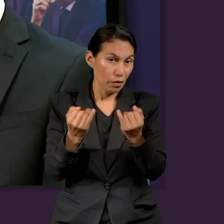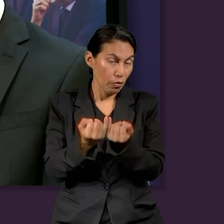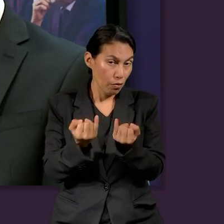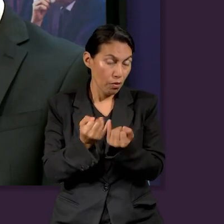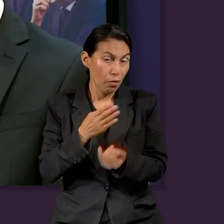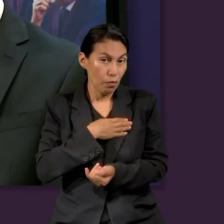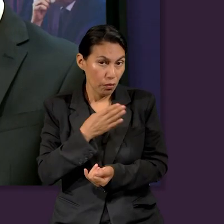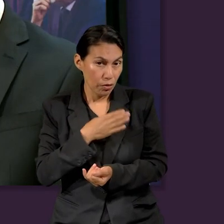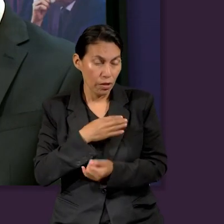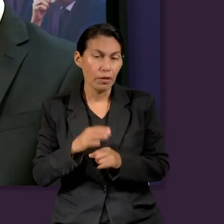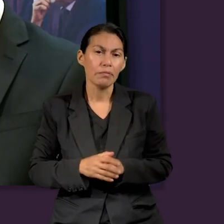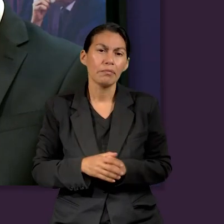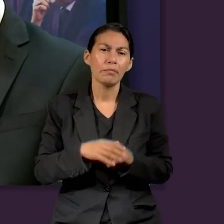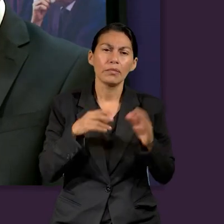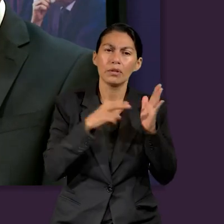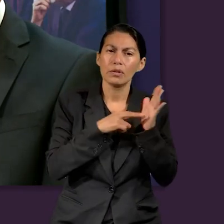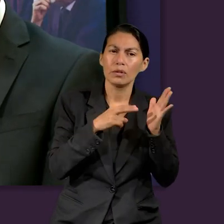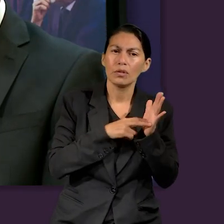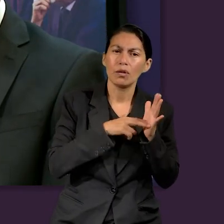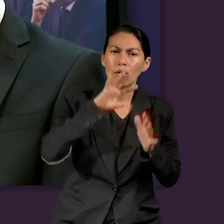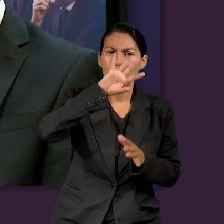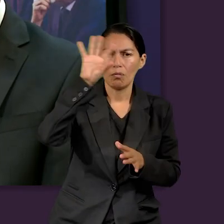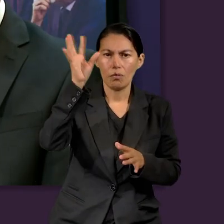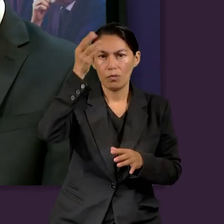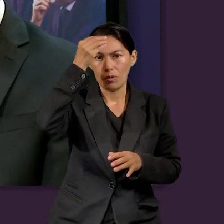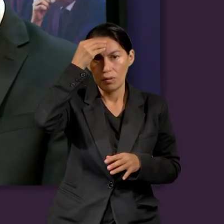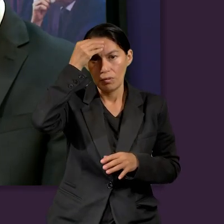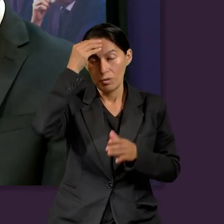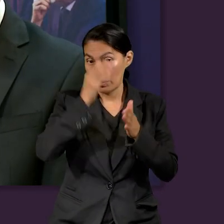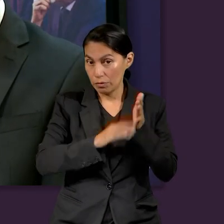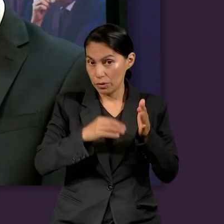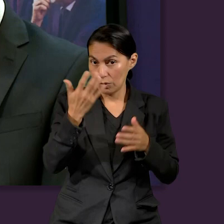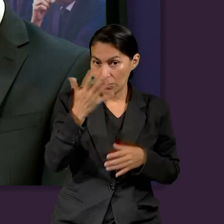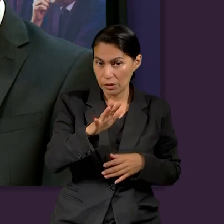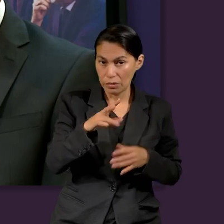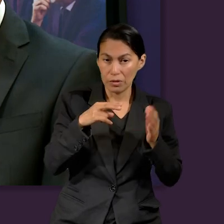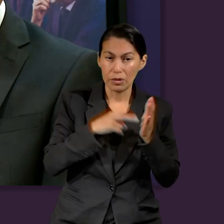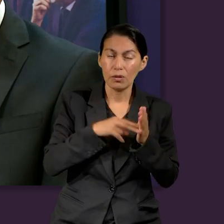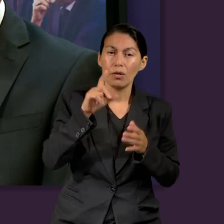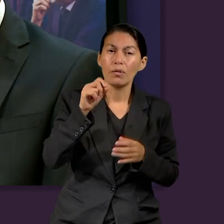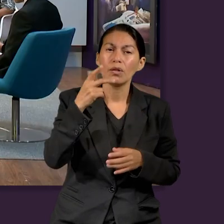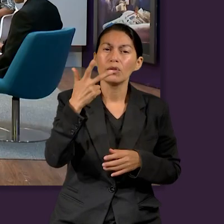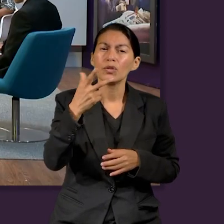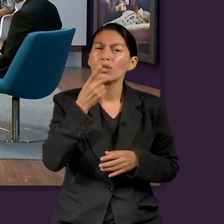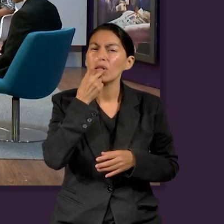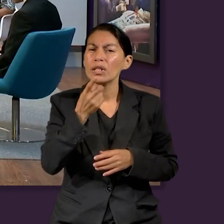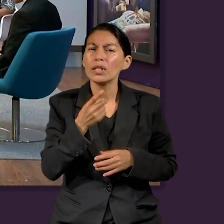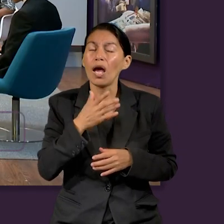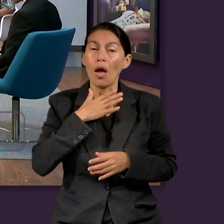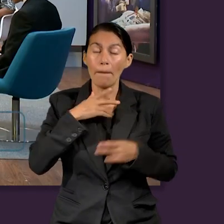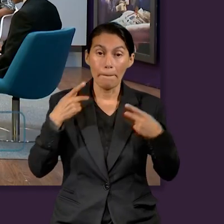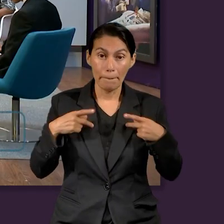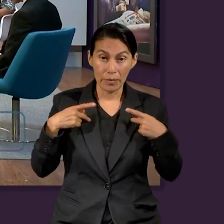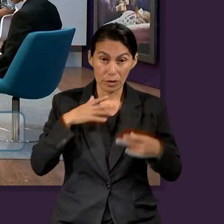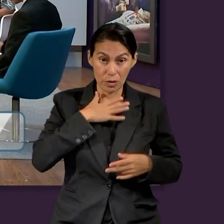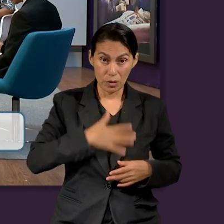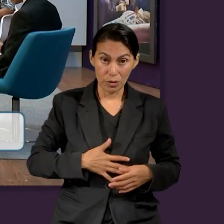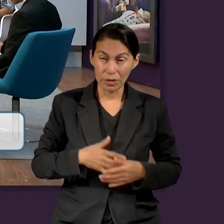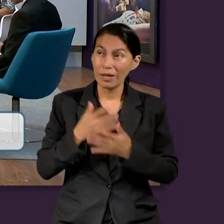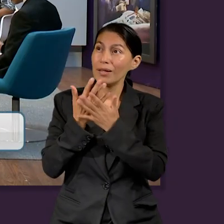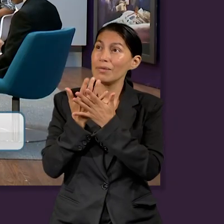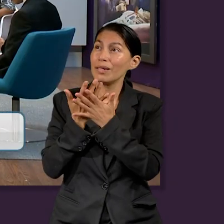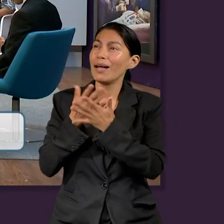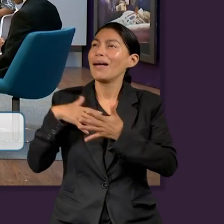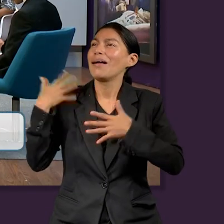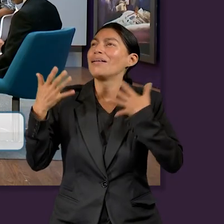la bondad, ¿no? Me gustó un texto bíblico que se encuentra en Proverbios, en el capítulo diez, en el versículo veintiocho, que dice, la esperanza de los justos